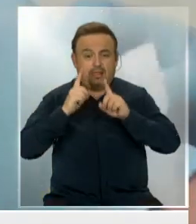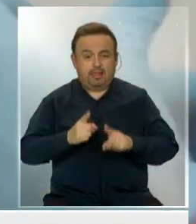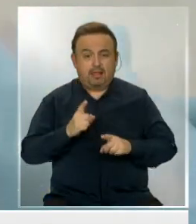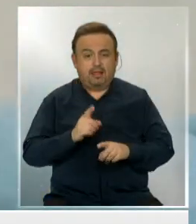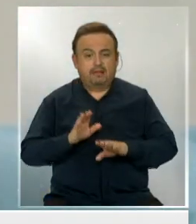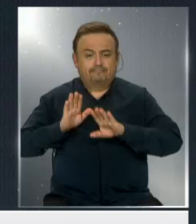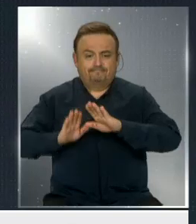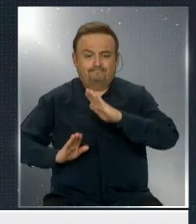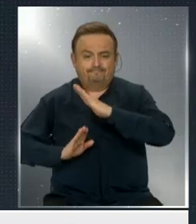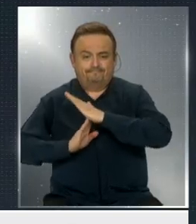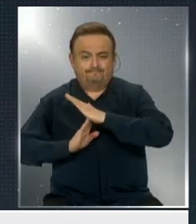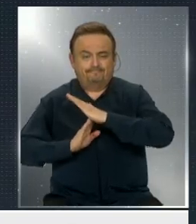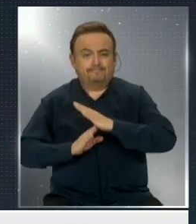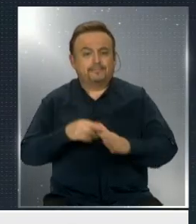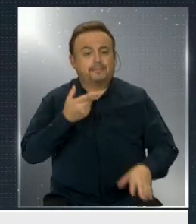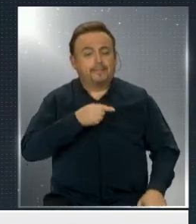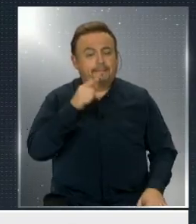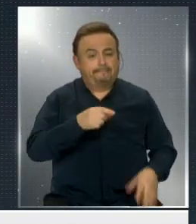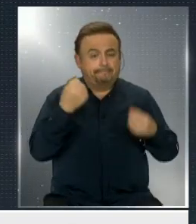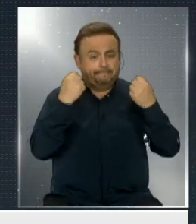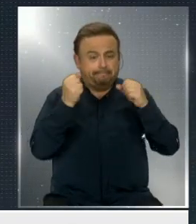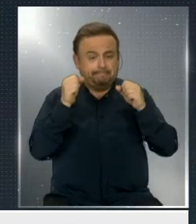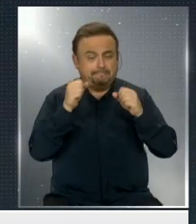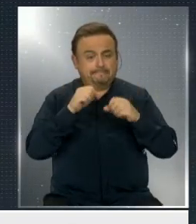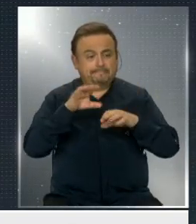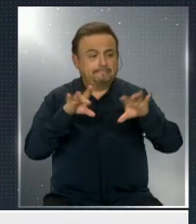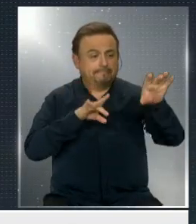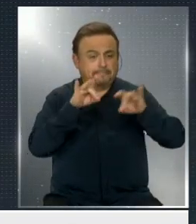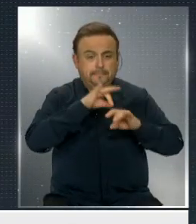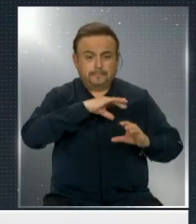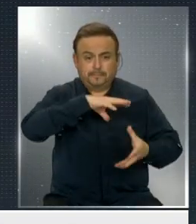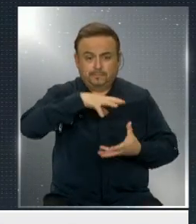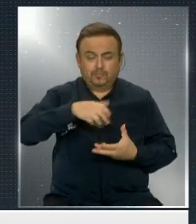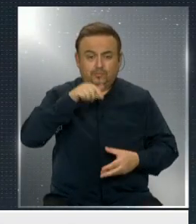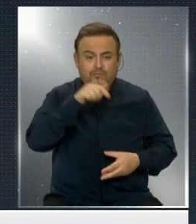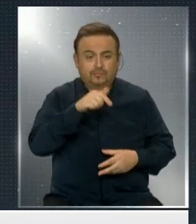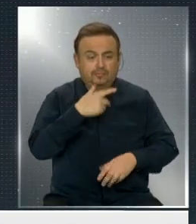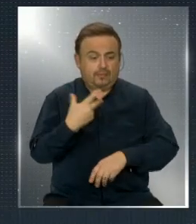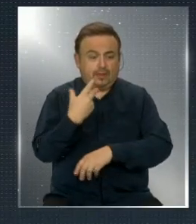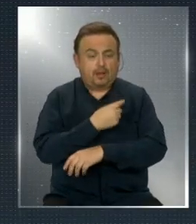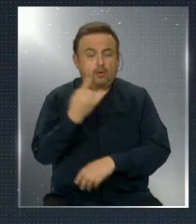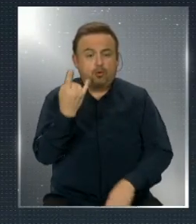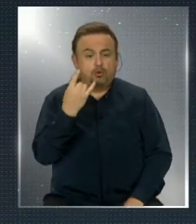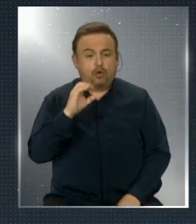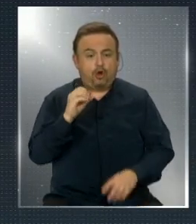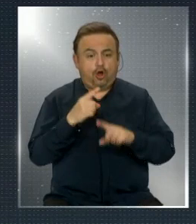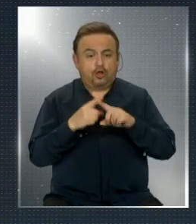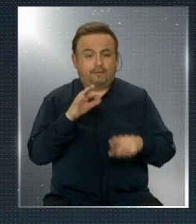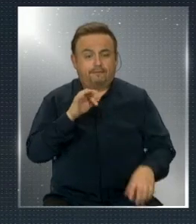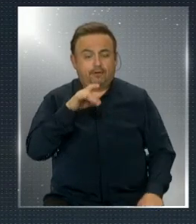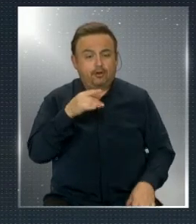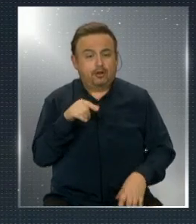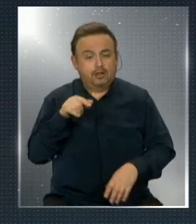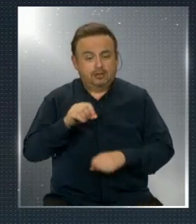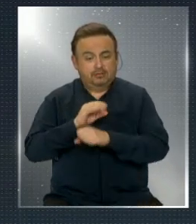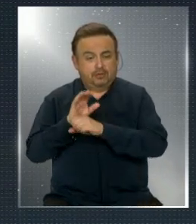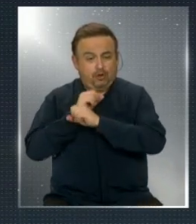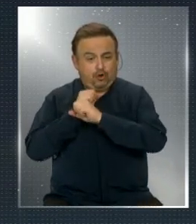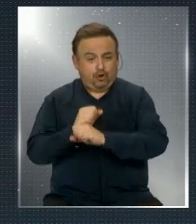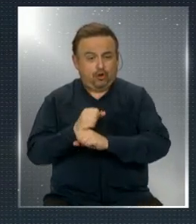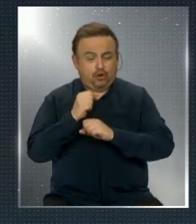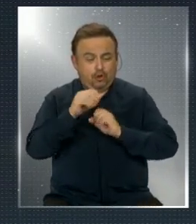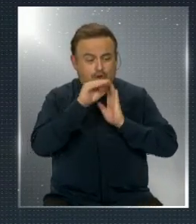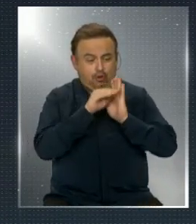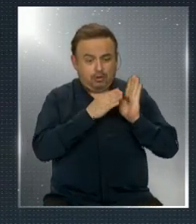el botón de pausa. En el marco de los ensayos aleatorios mundiales en marcha de la vacuna de la Universidad de Oxford contra el coronavirus, nuestro